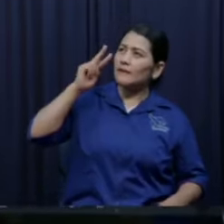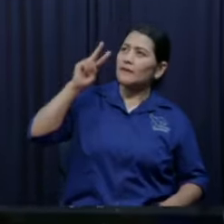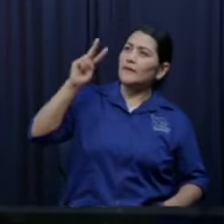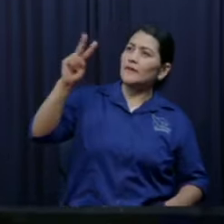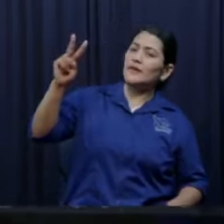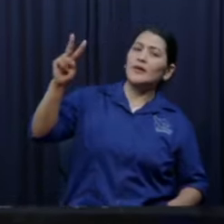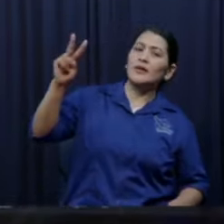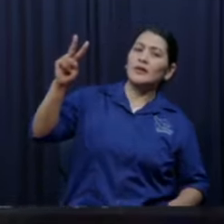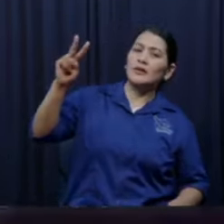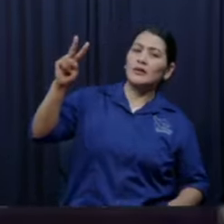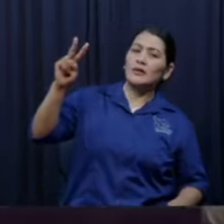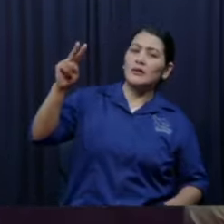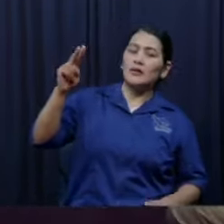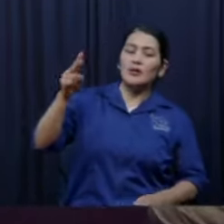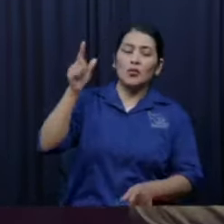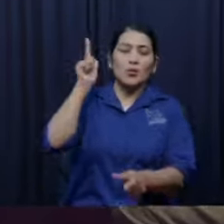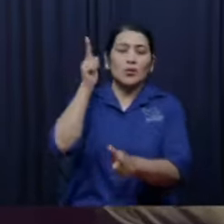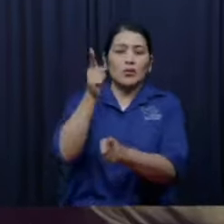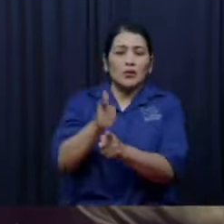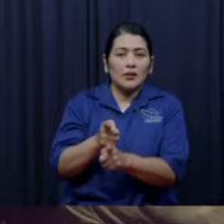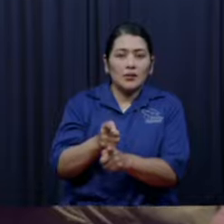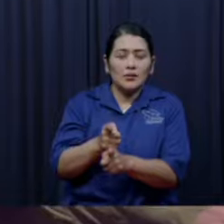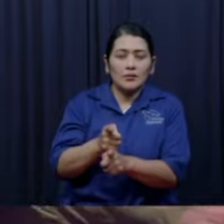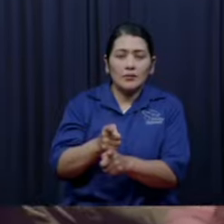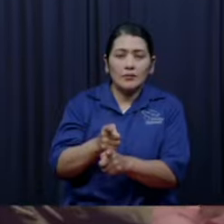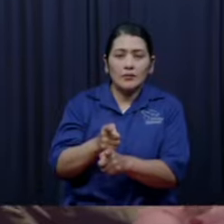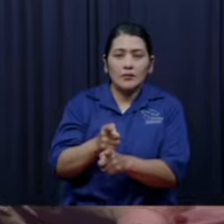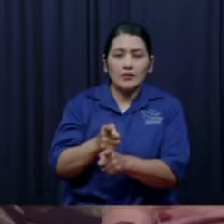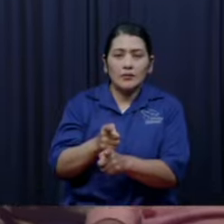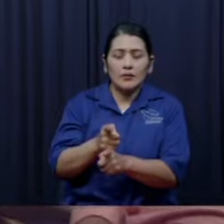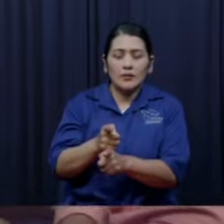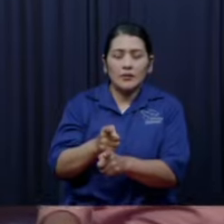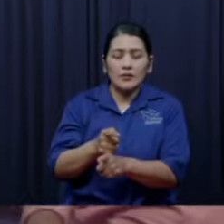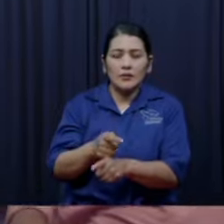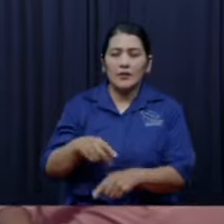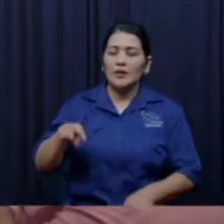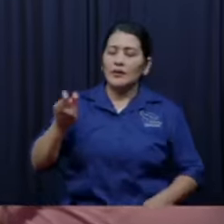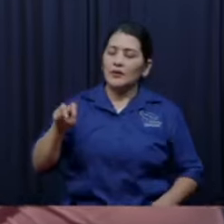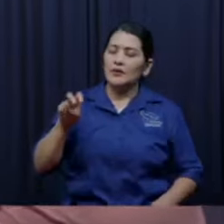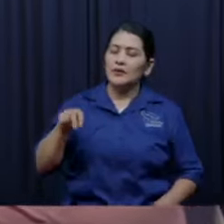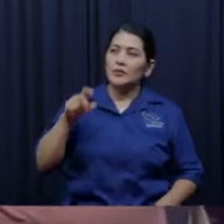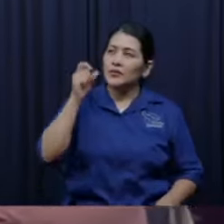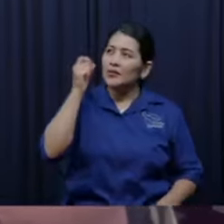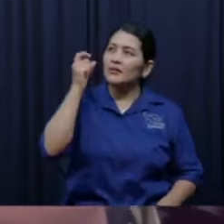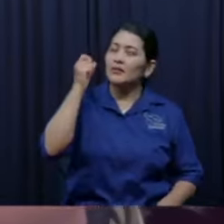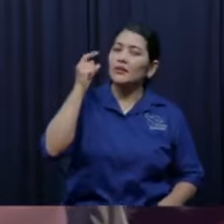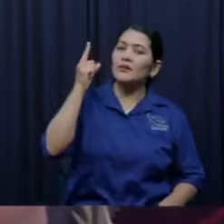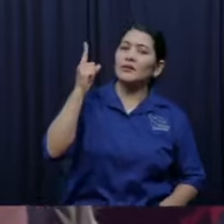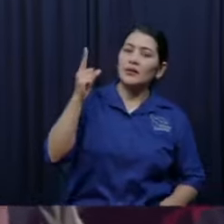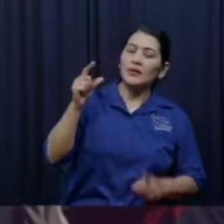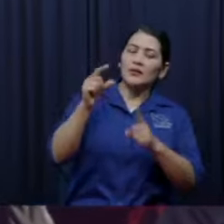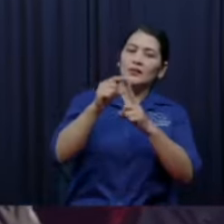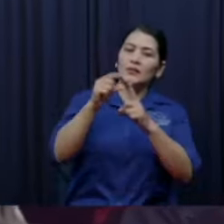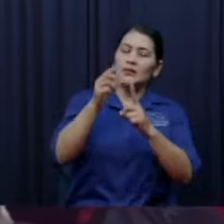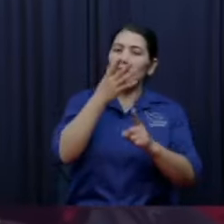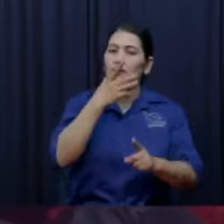loco reprendo y quiere si tuvo un par en todas las familias hay más de algún loco